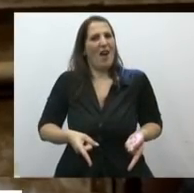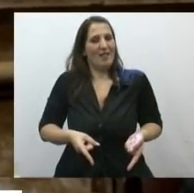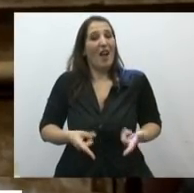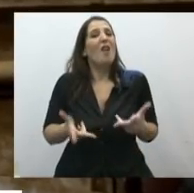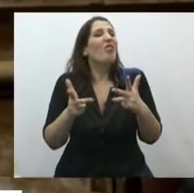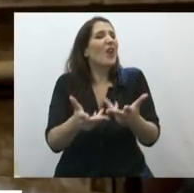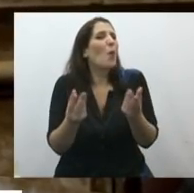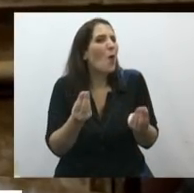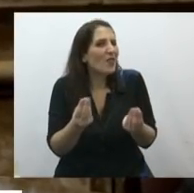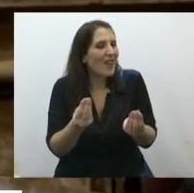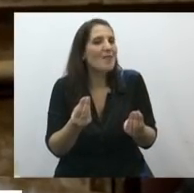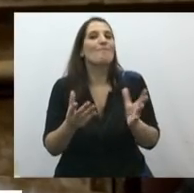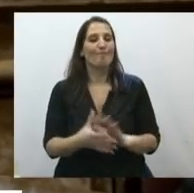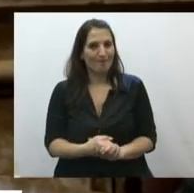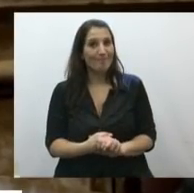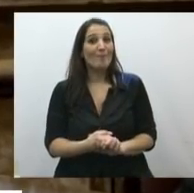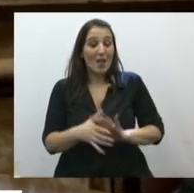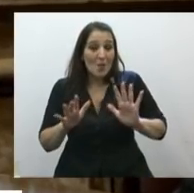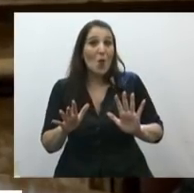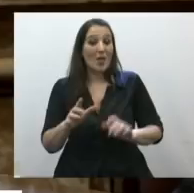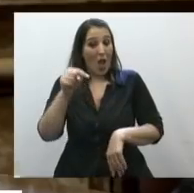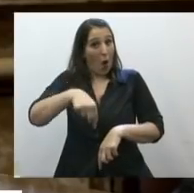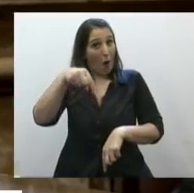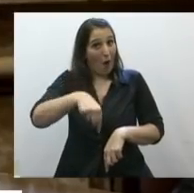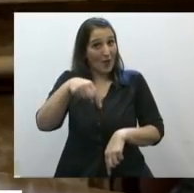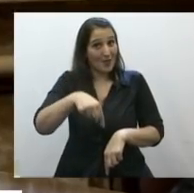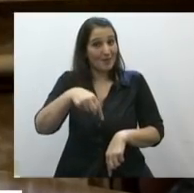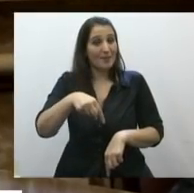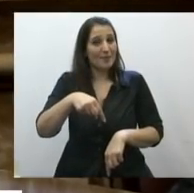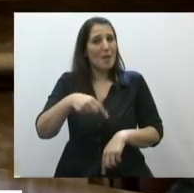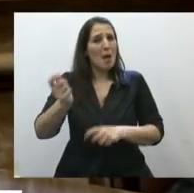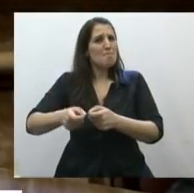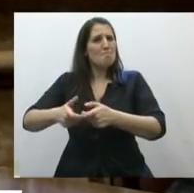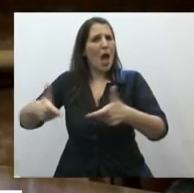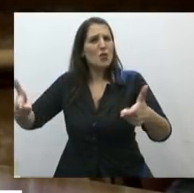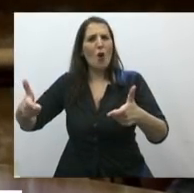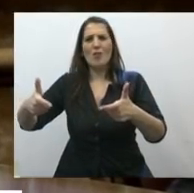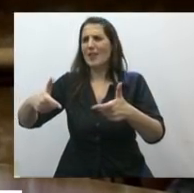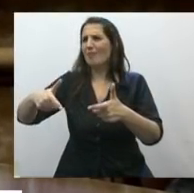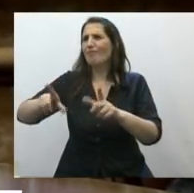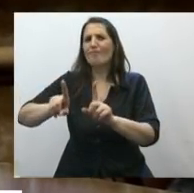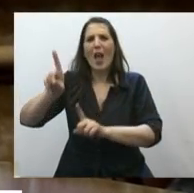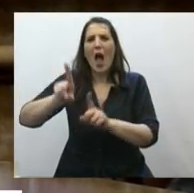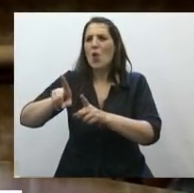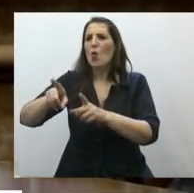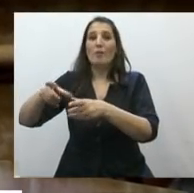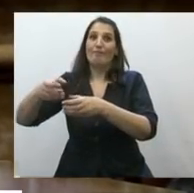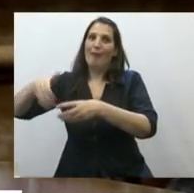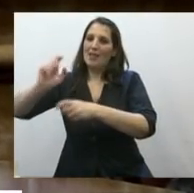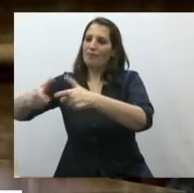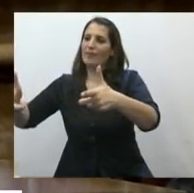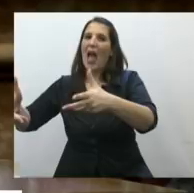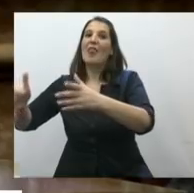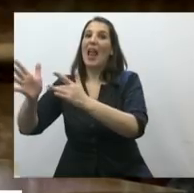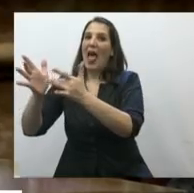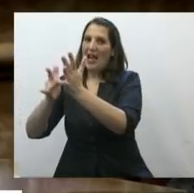hincapié a esto, porque así como hoy la mayoría, sectores importantes de la jerarquía esclesiástica se